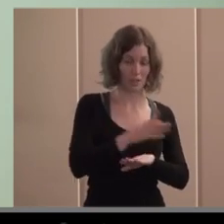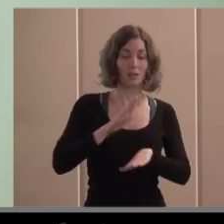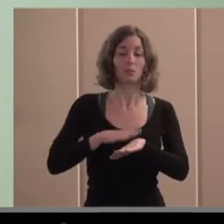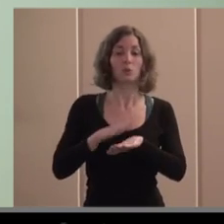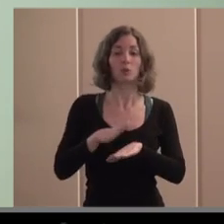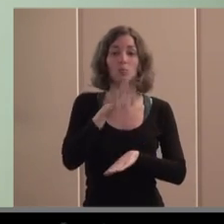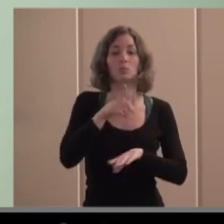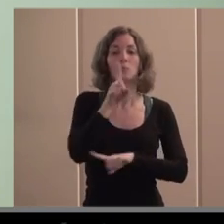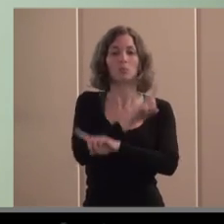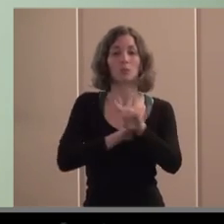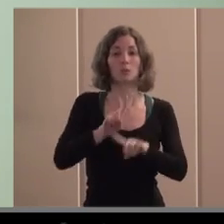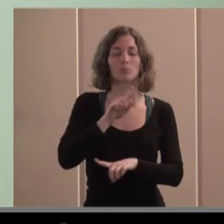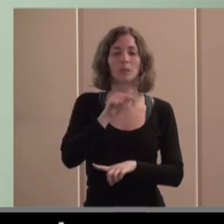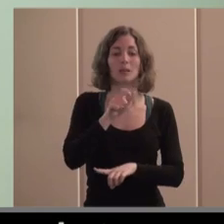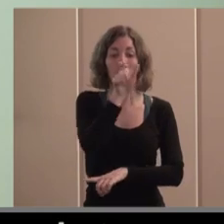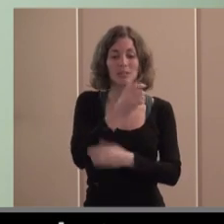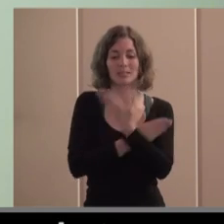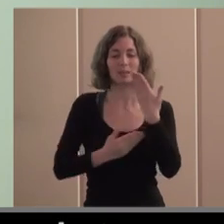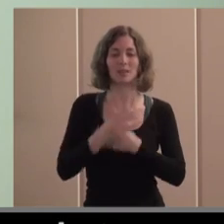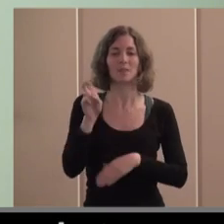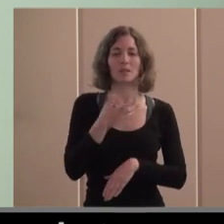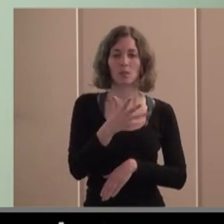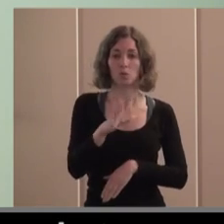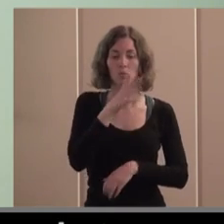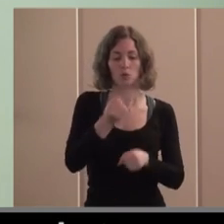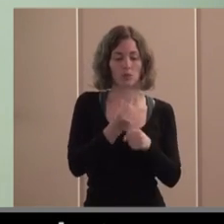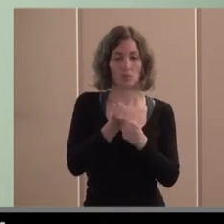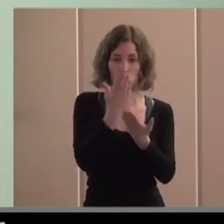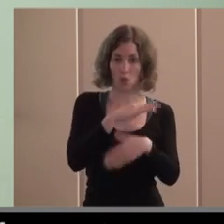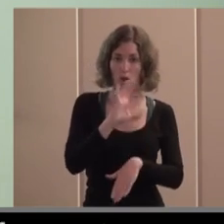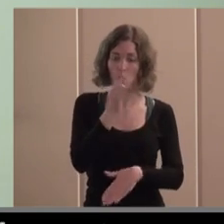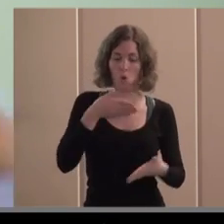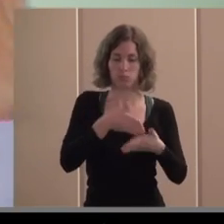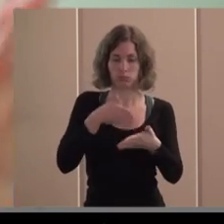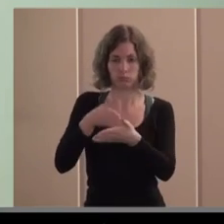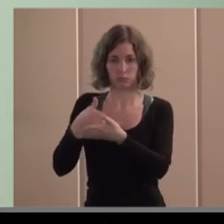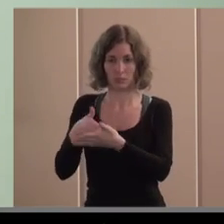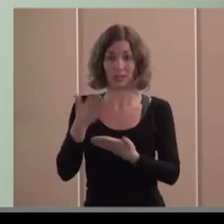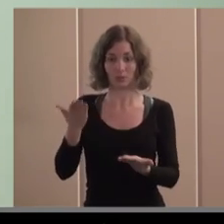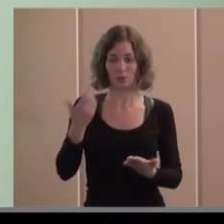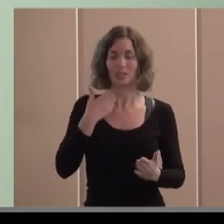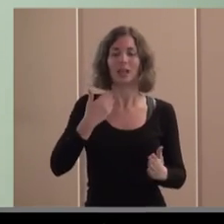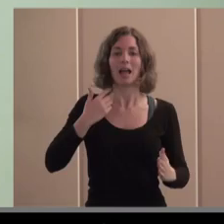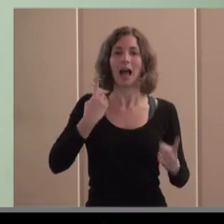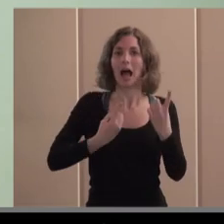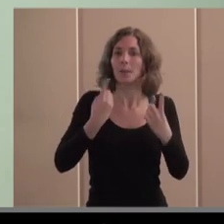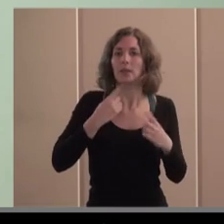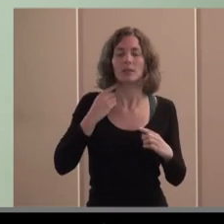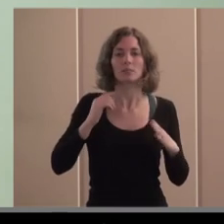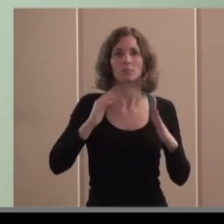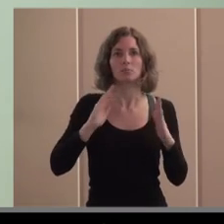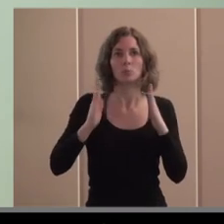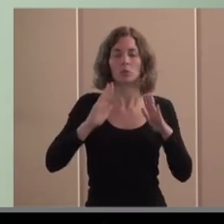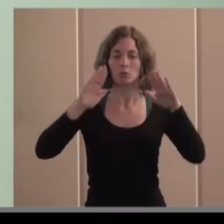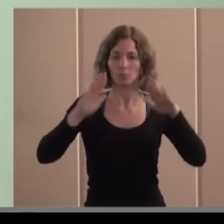falta de empleo de las personas con discapacidad entonces el dar un giro de vez en cuando y repensar y relanzar es fundamental porque si no